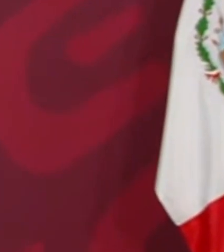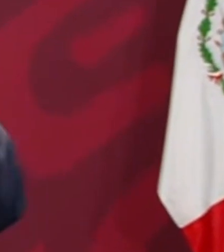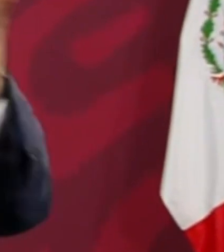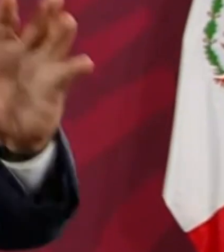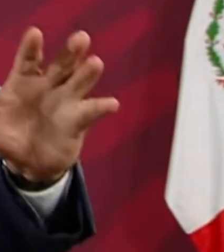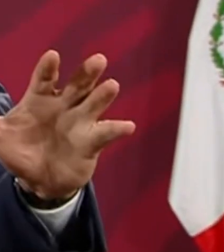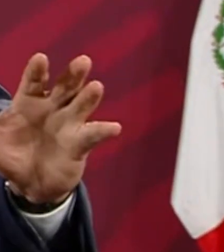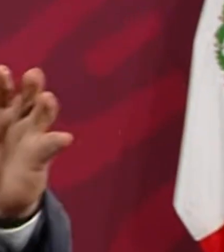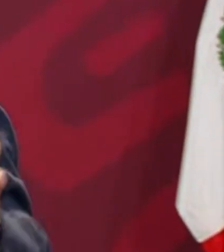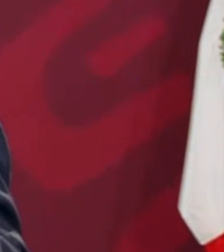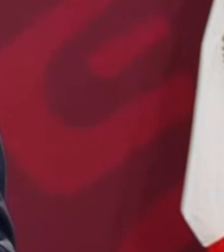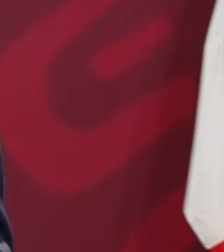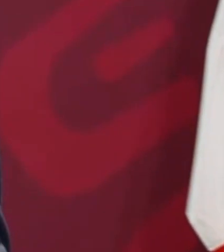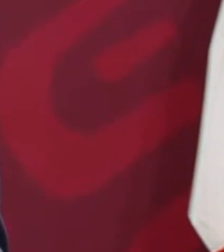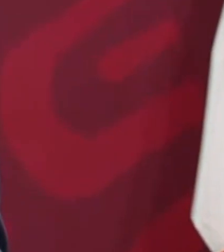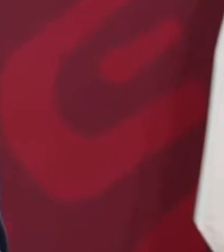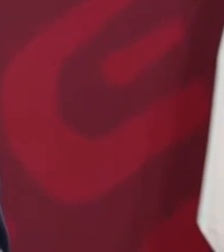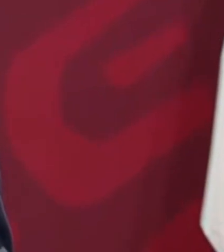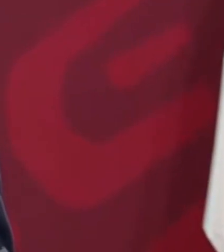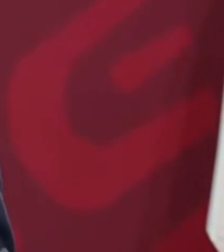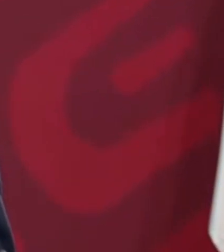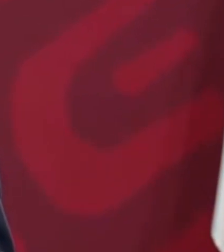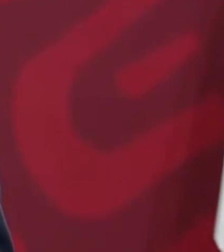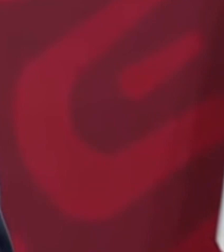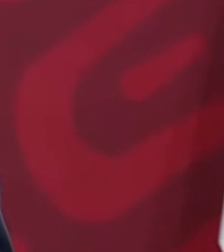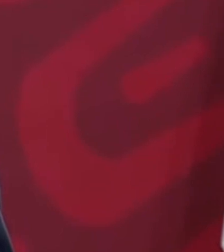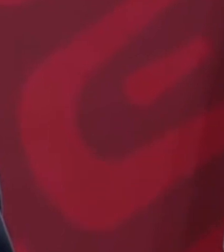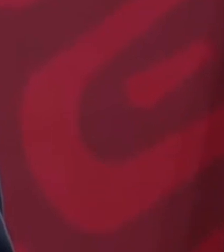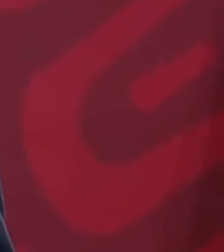no es el que se está viviendo ahora.